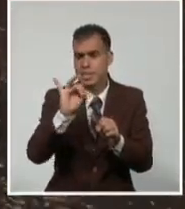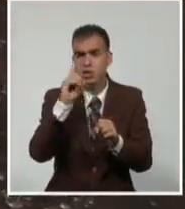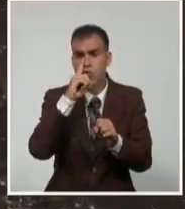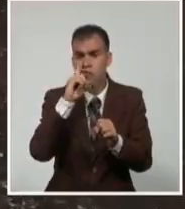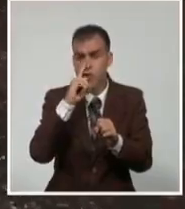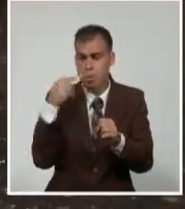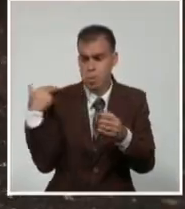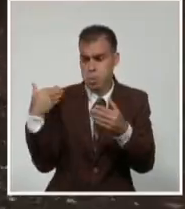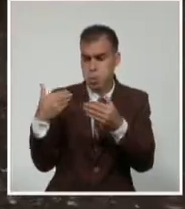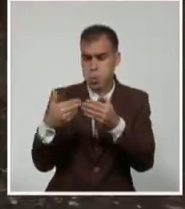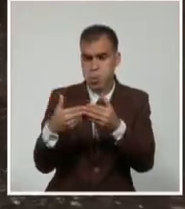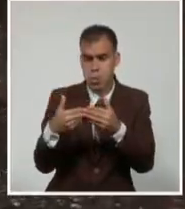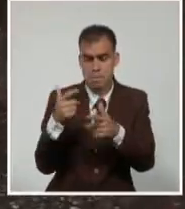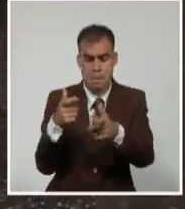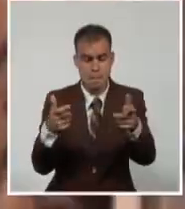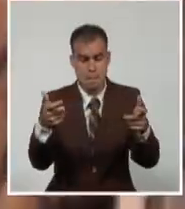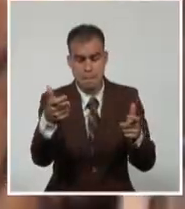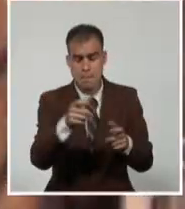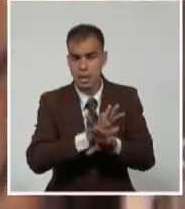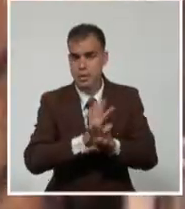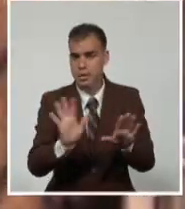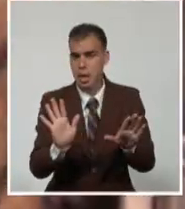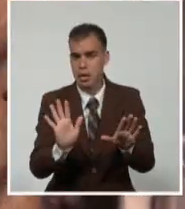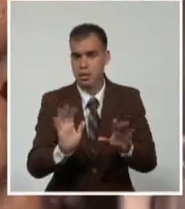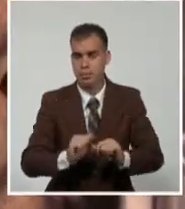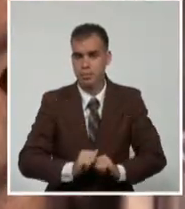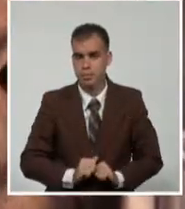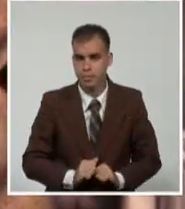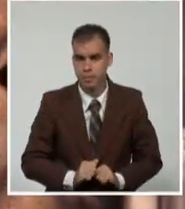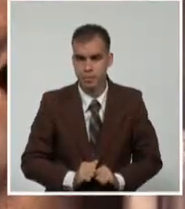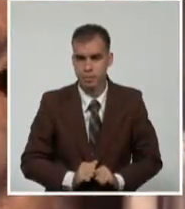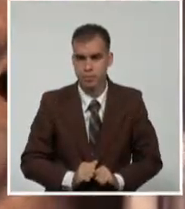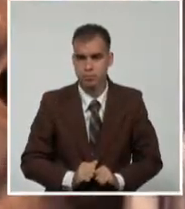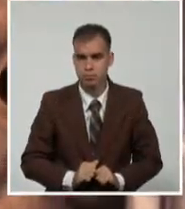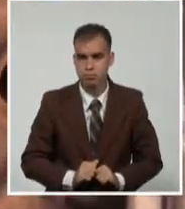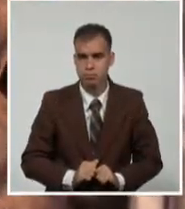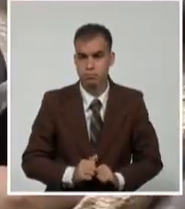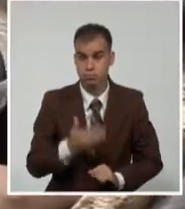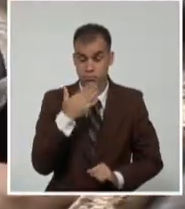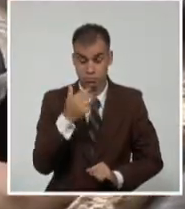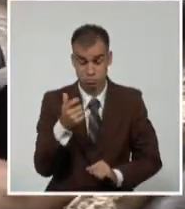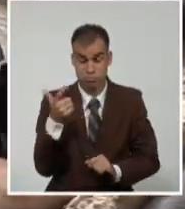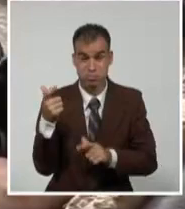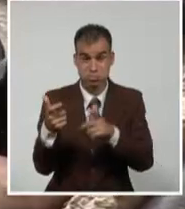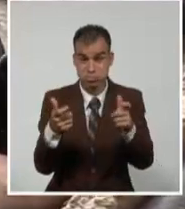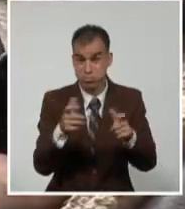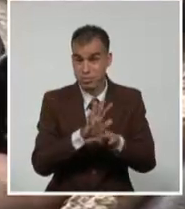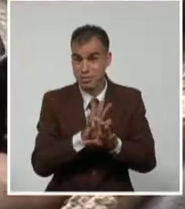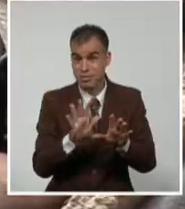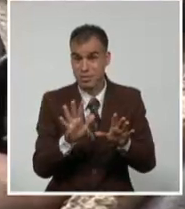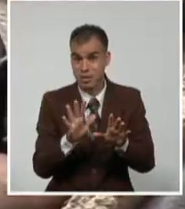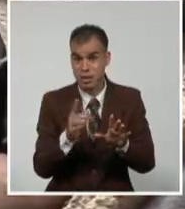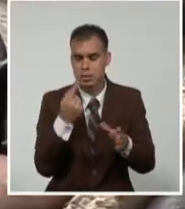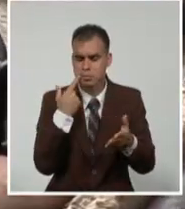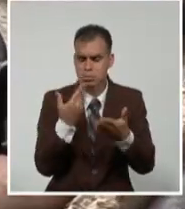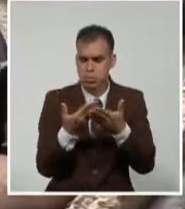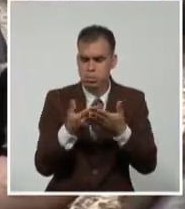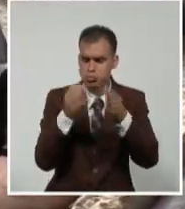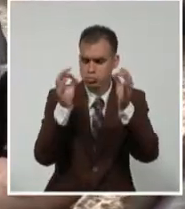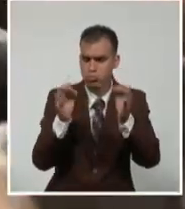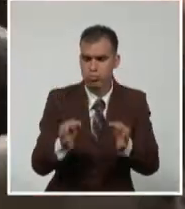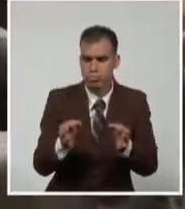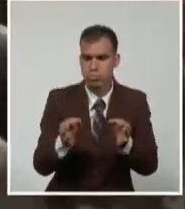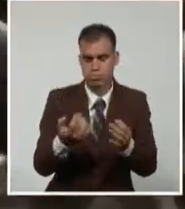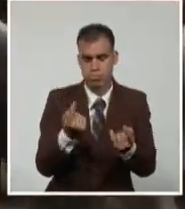vacunación de toda la masa animal. Sobre los beneficios de estos productos, las peculiaridades de su registro clínico y los retos